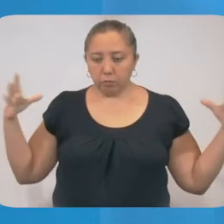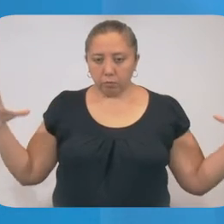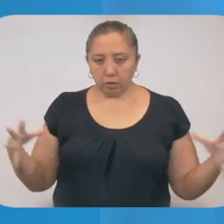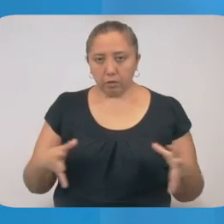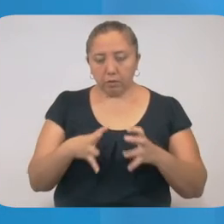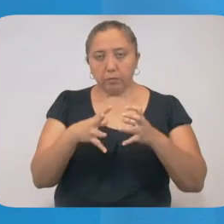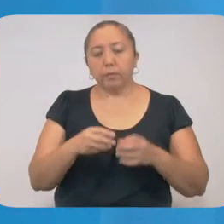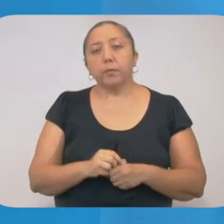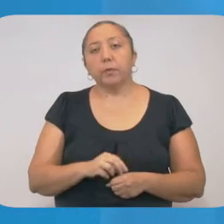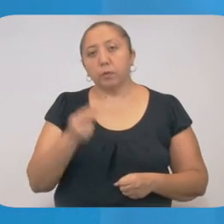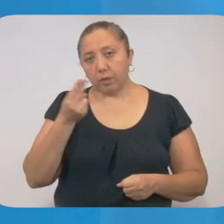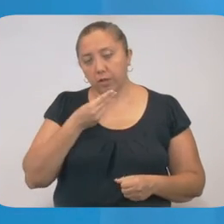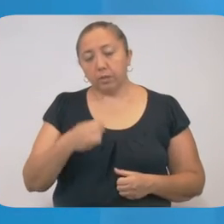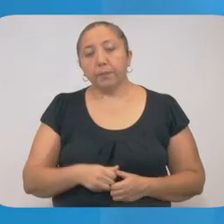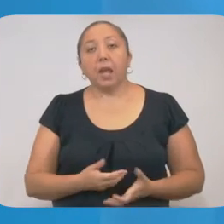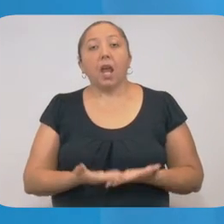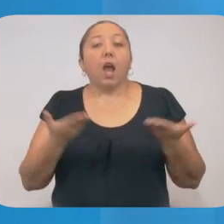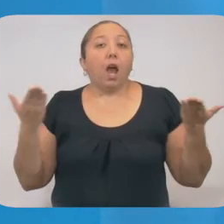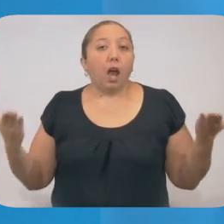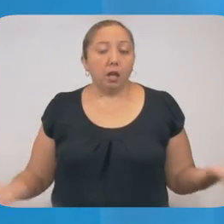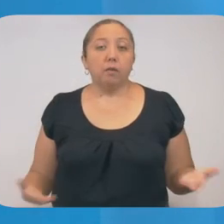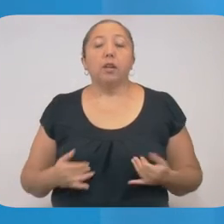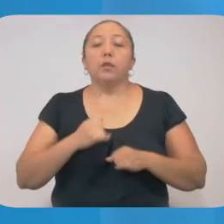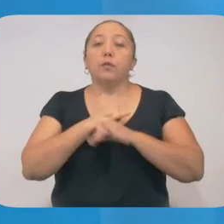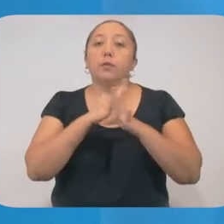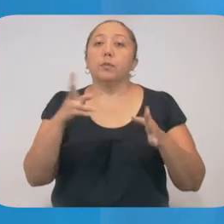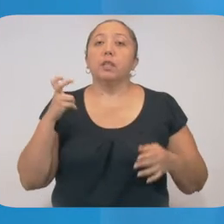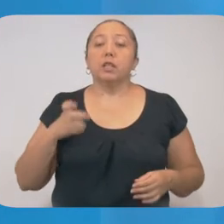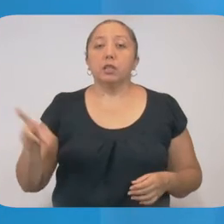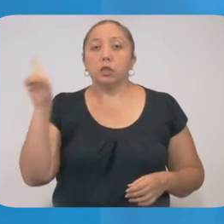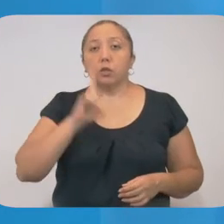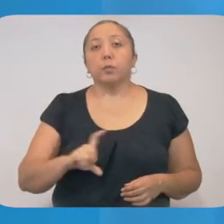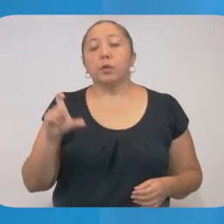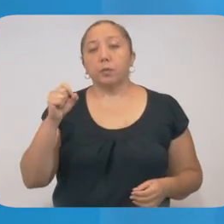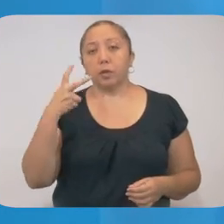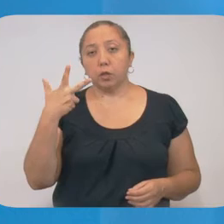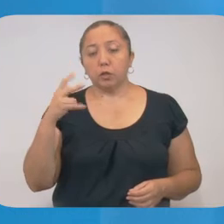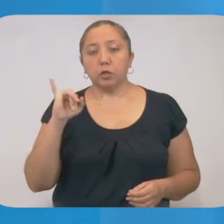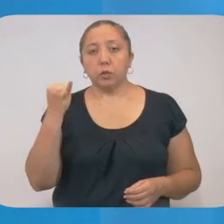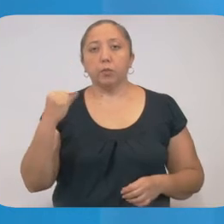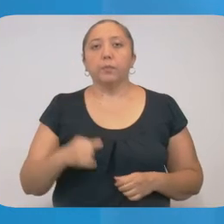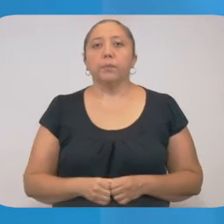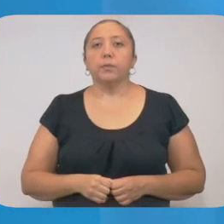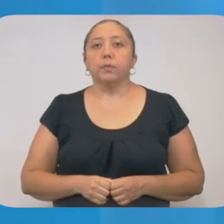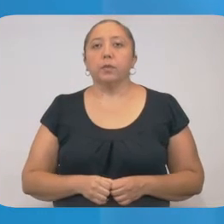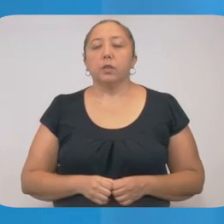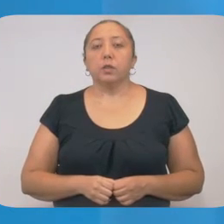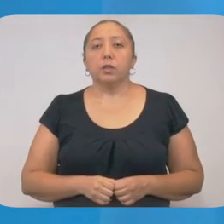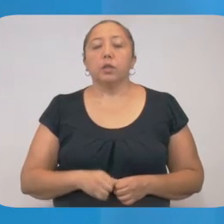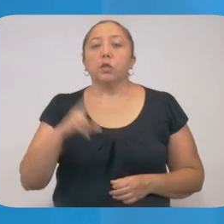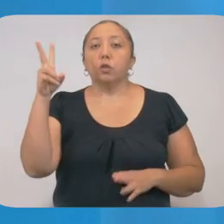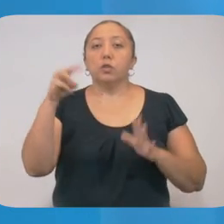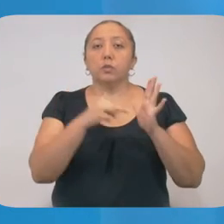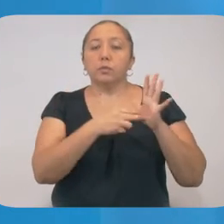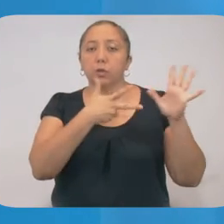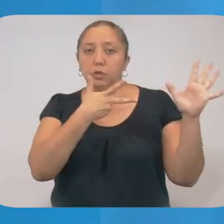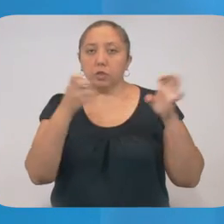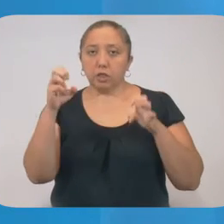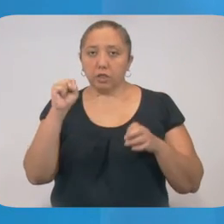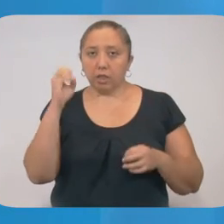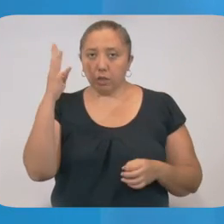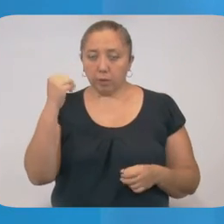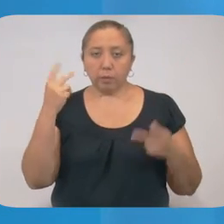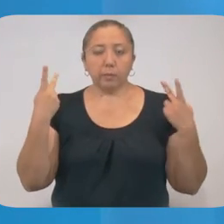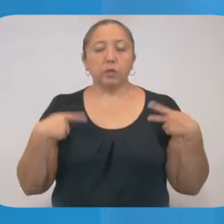contingencia. A continuación, el parte médico de este domingo 28 de junio. 2,869